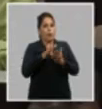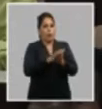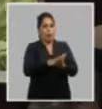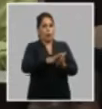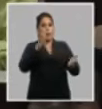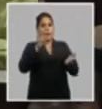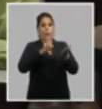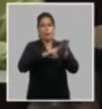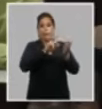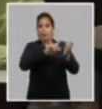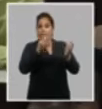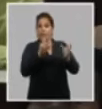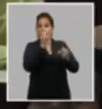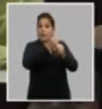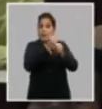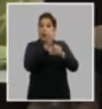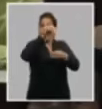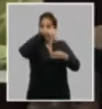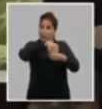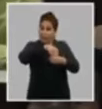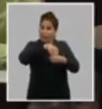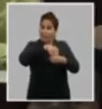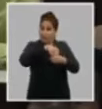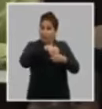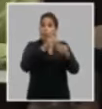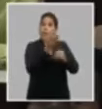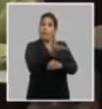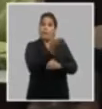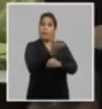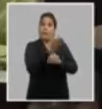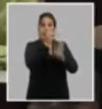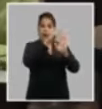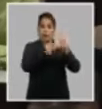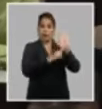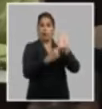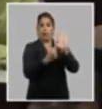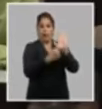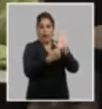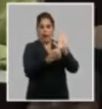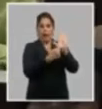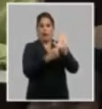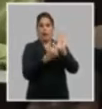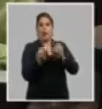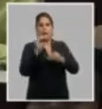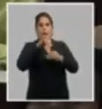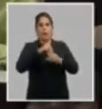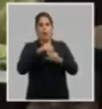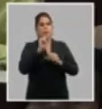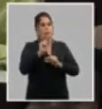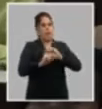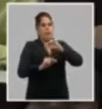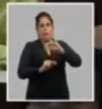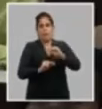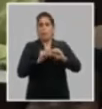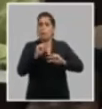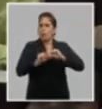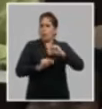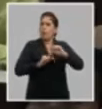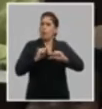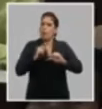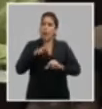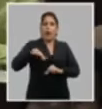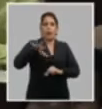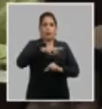comprometer al resto de los trabajadores que de hecho ha sido reclamo y está en la resolución debemos incorporar cada vez más y de modo más efectivo